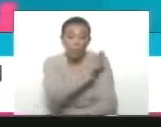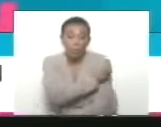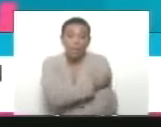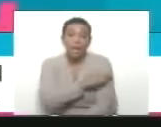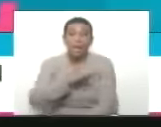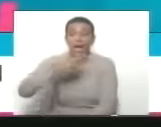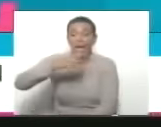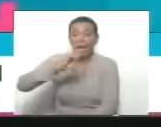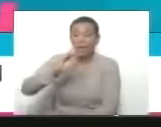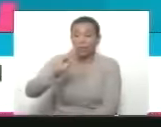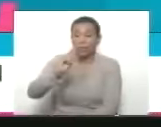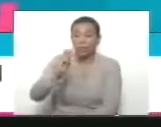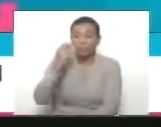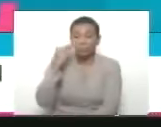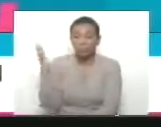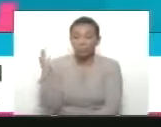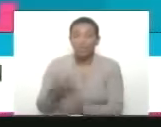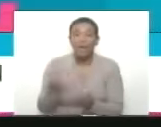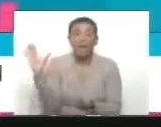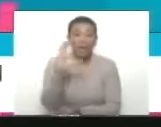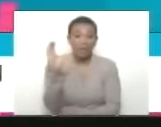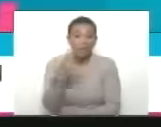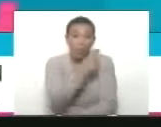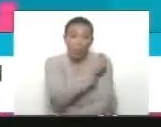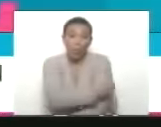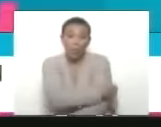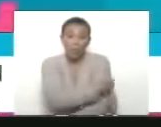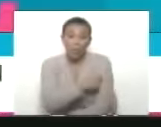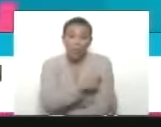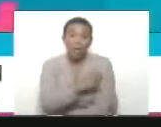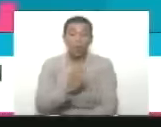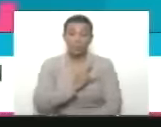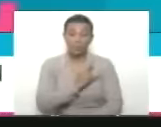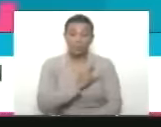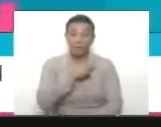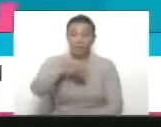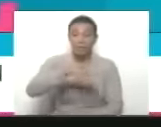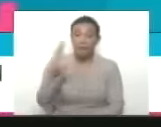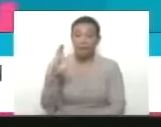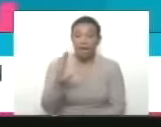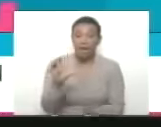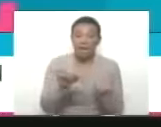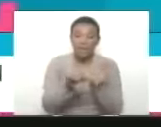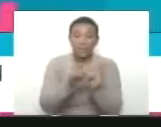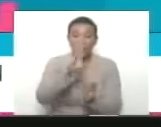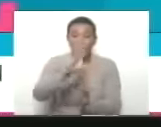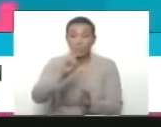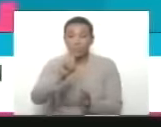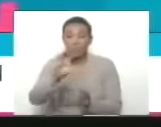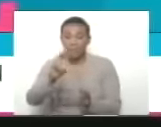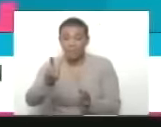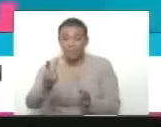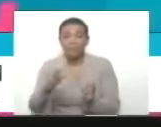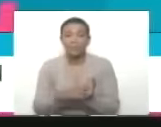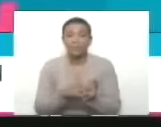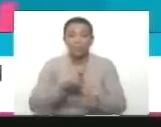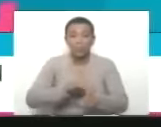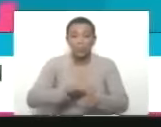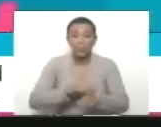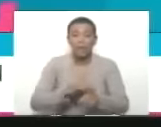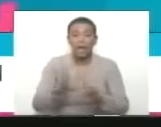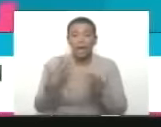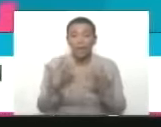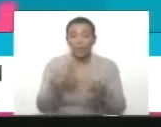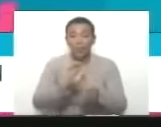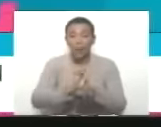Igor Nusete en Caracas el hospital universitario de Caracas el hospital nacional doctor Miguel Pérez